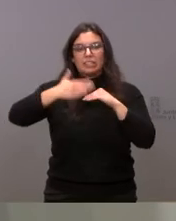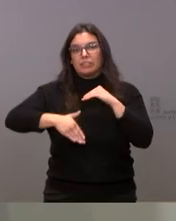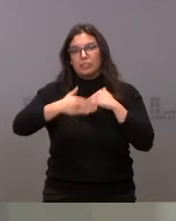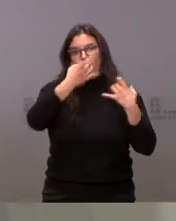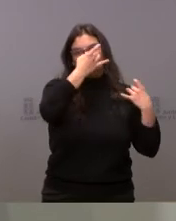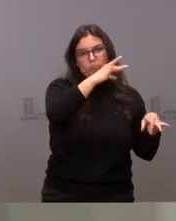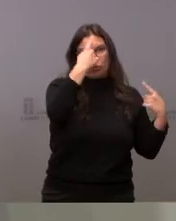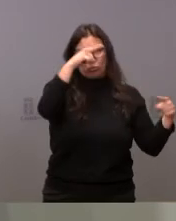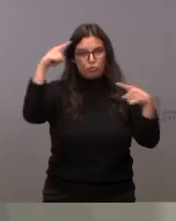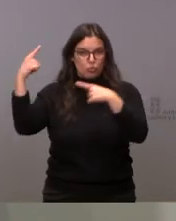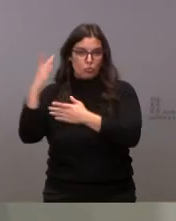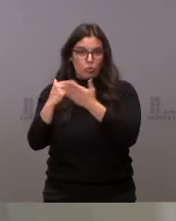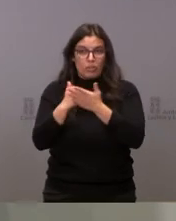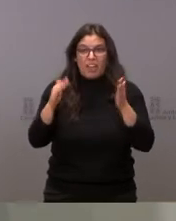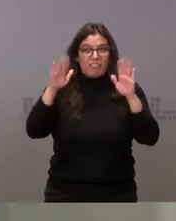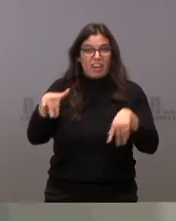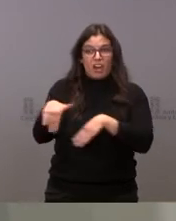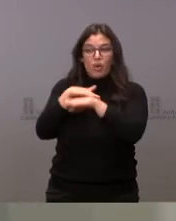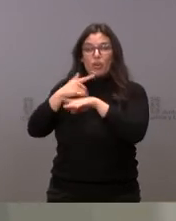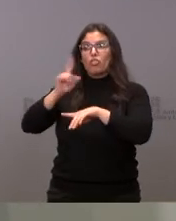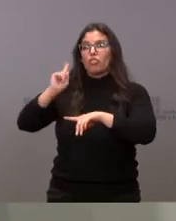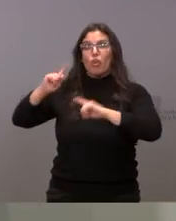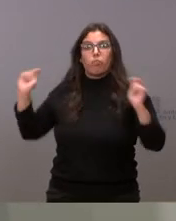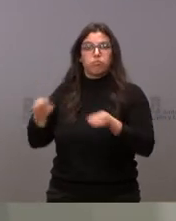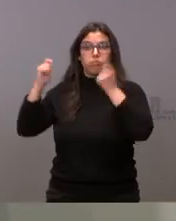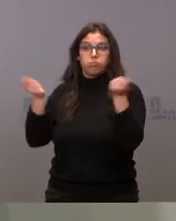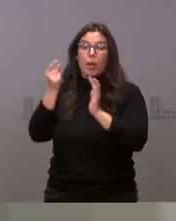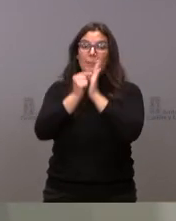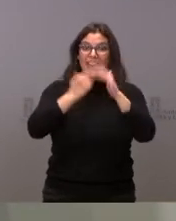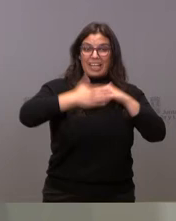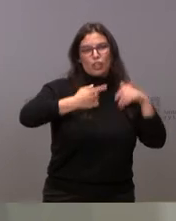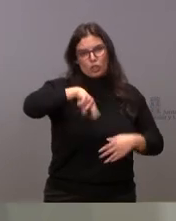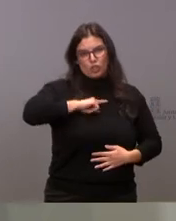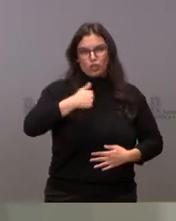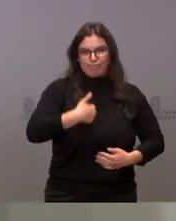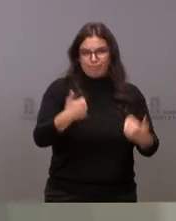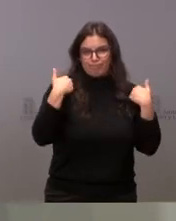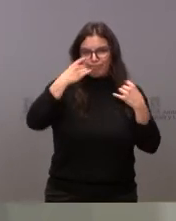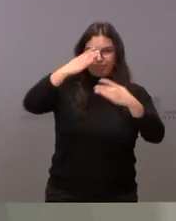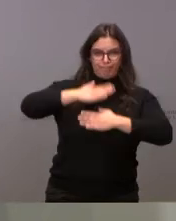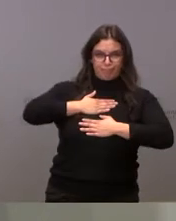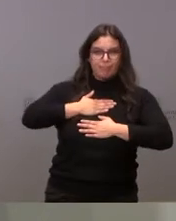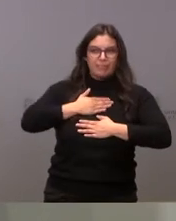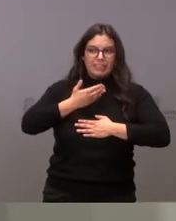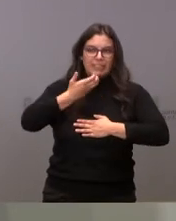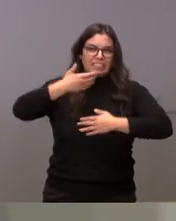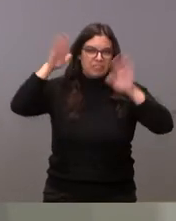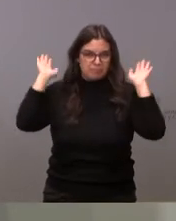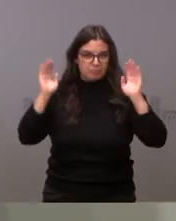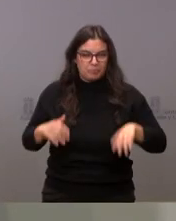que el Gobierno, como les digo, solo anuncia las vacunas, las medidas restrictivas, ya las anunciamos las comunidades autónomas, si acaso.